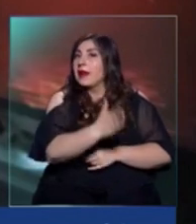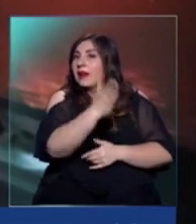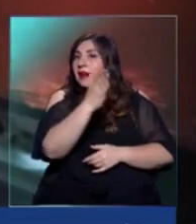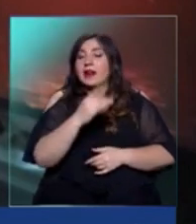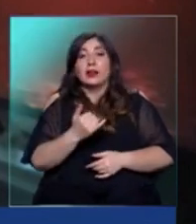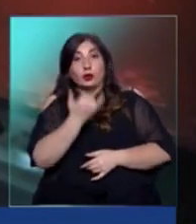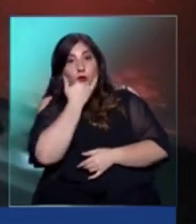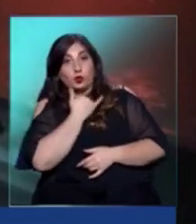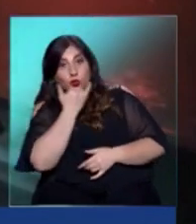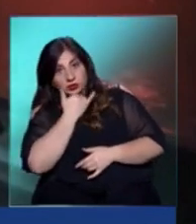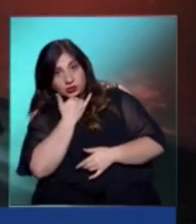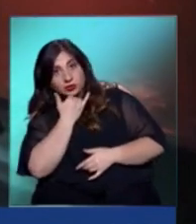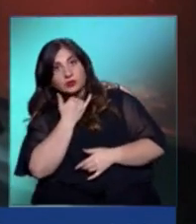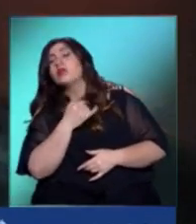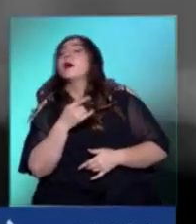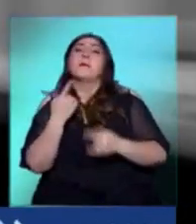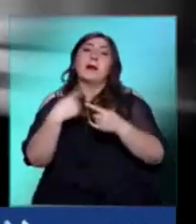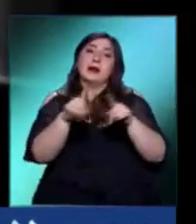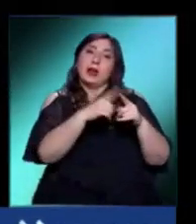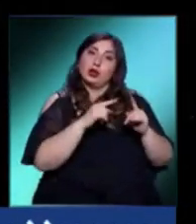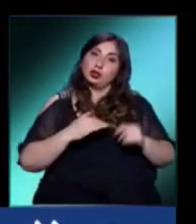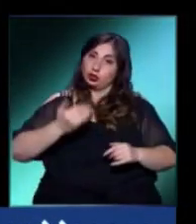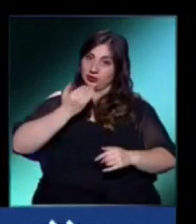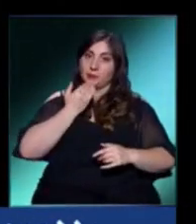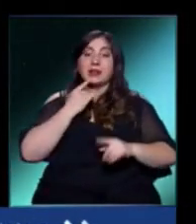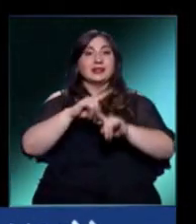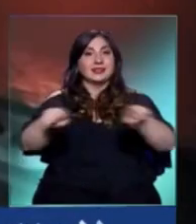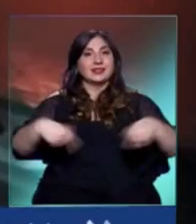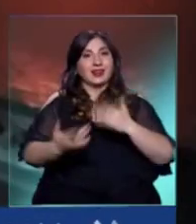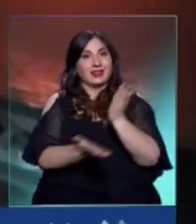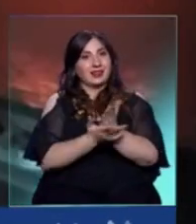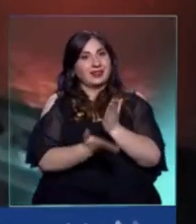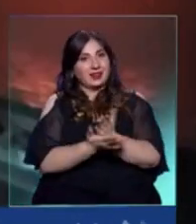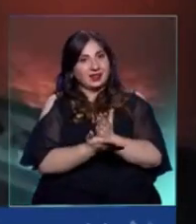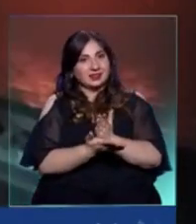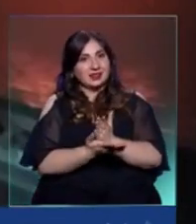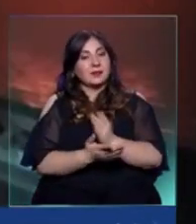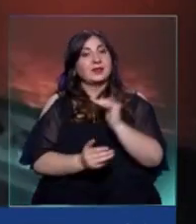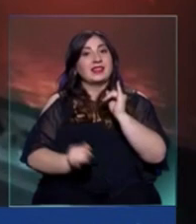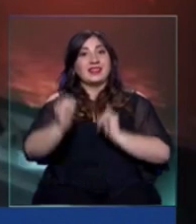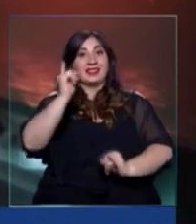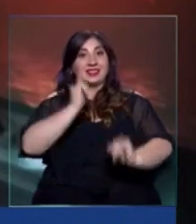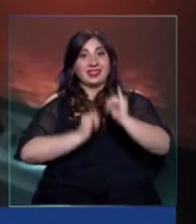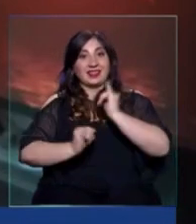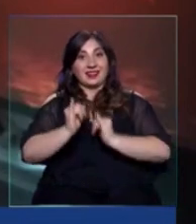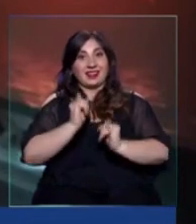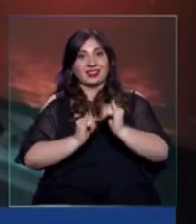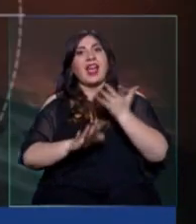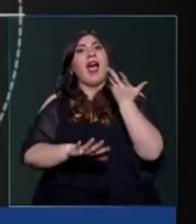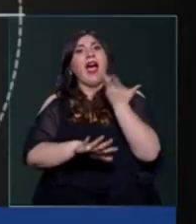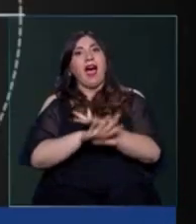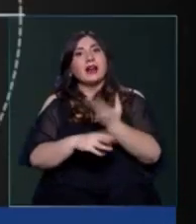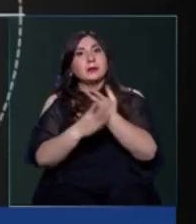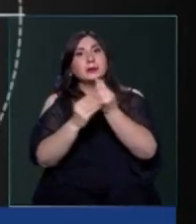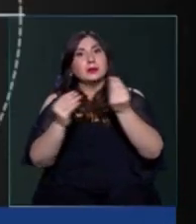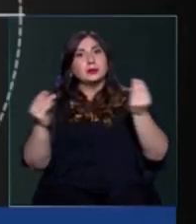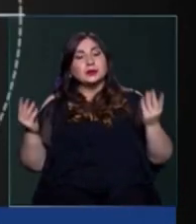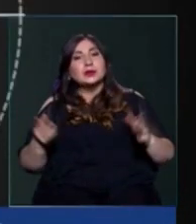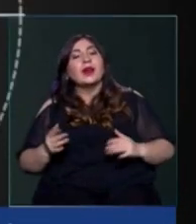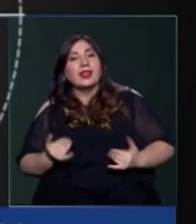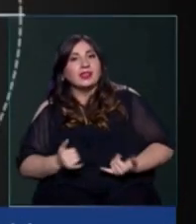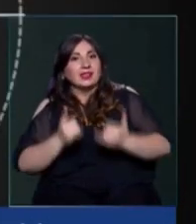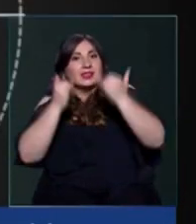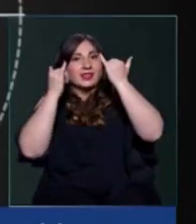si YouTube es su escenario, para otros puede ser una sala de clases. En Internet hay una multitud de aficionados a entretener,